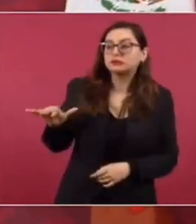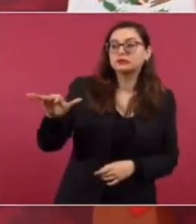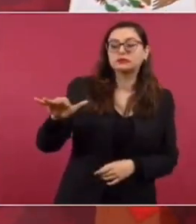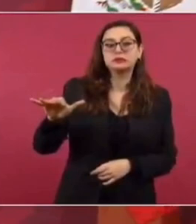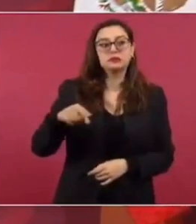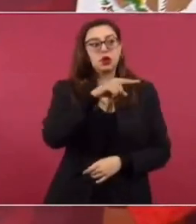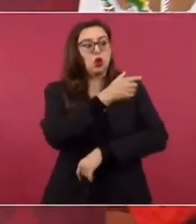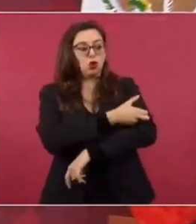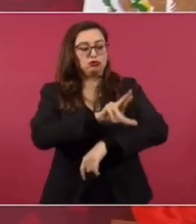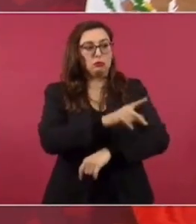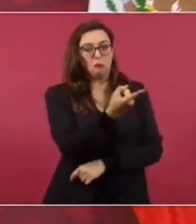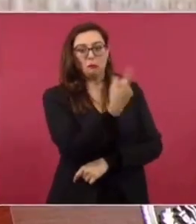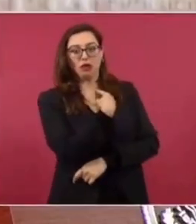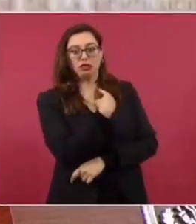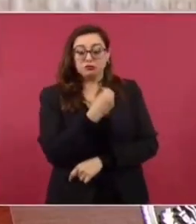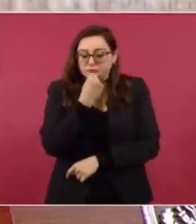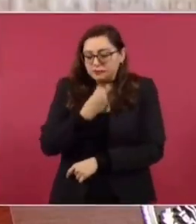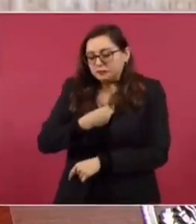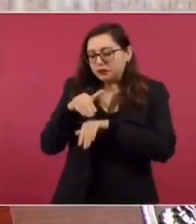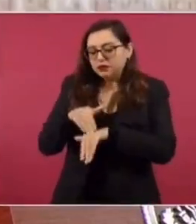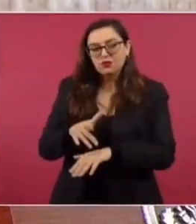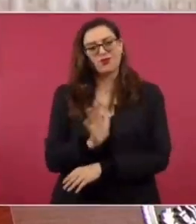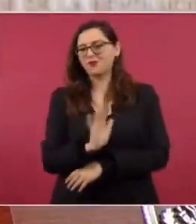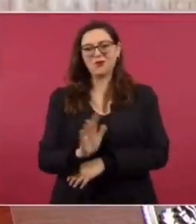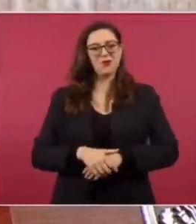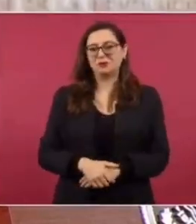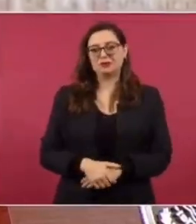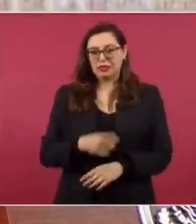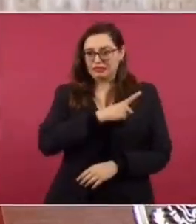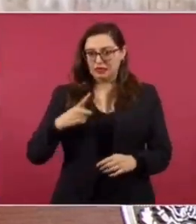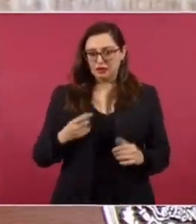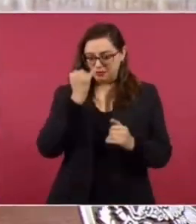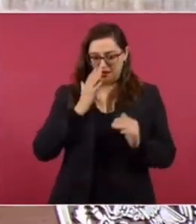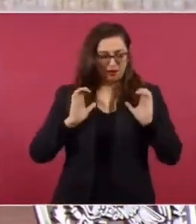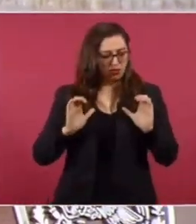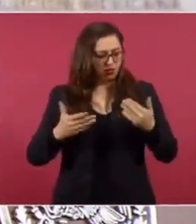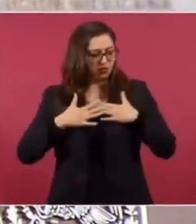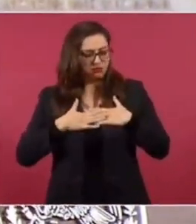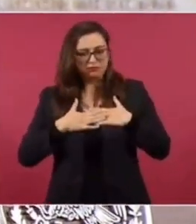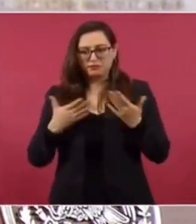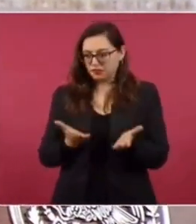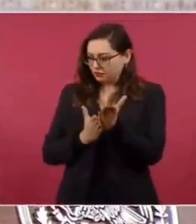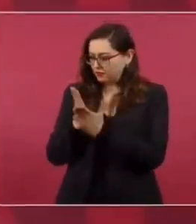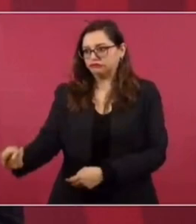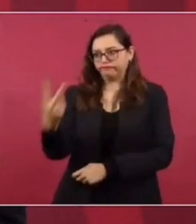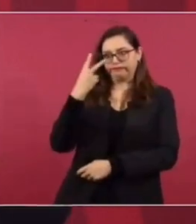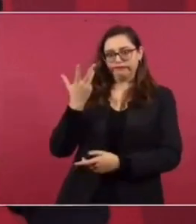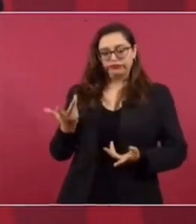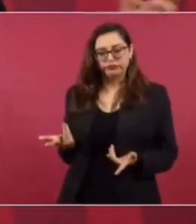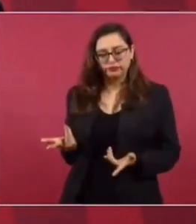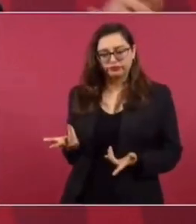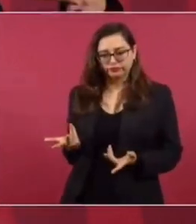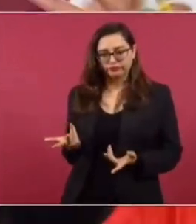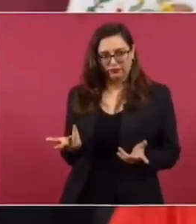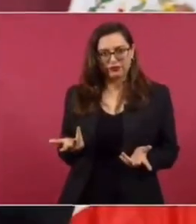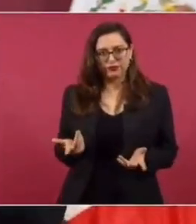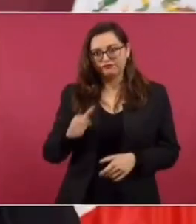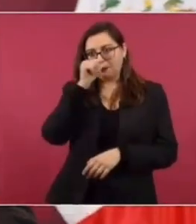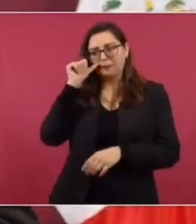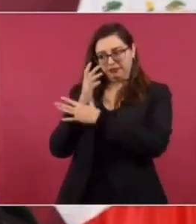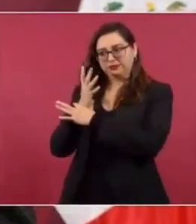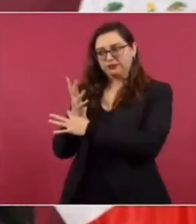que cuidar su proceder. O como decía Juárez, tiene que pensar en su recto proceder. Ya no es aquello de que